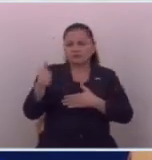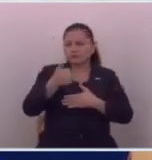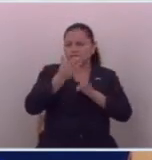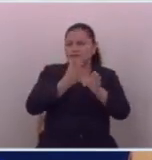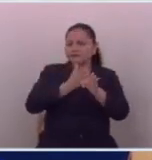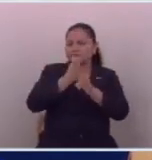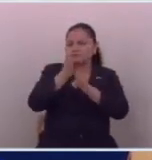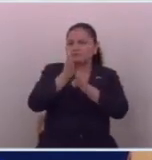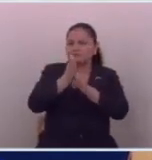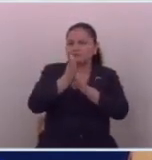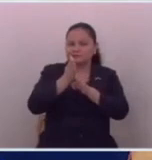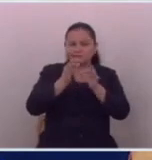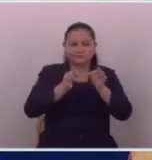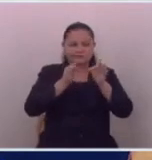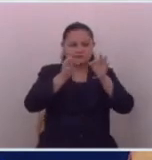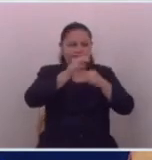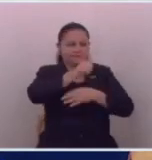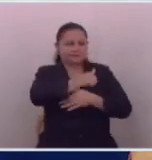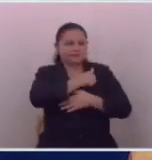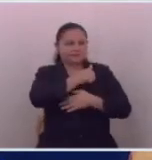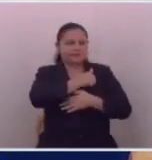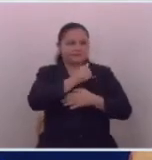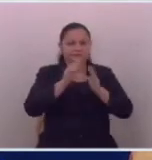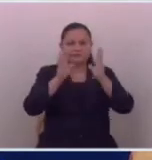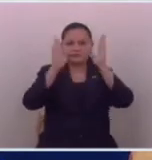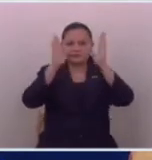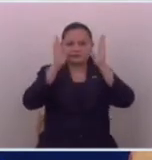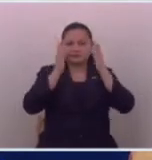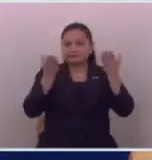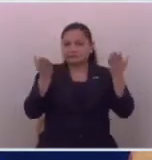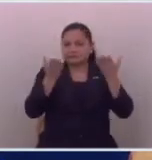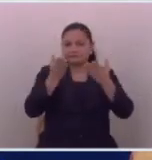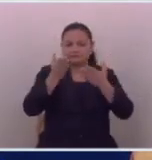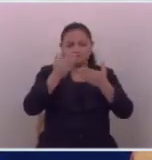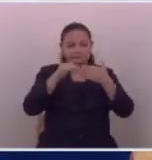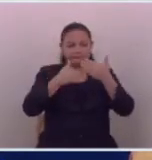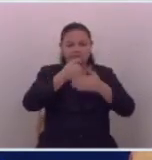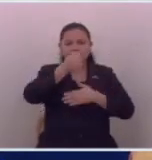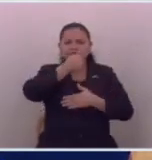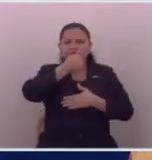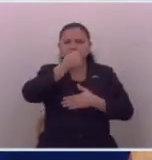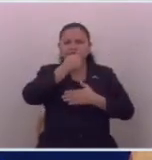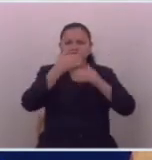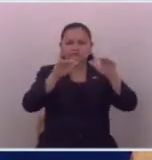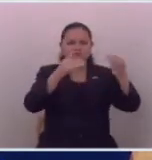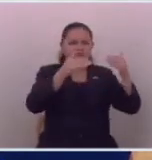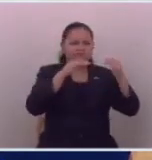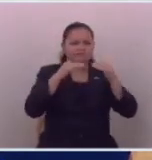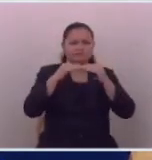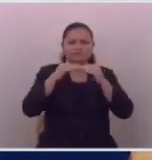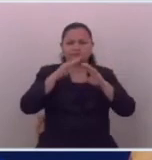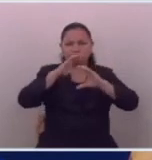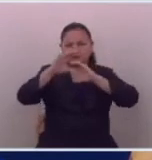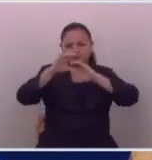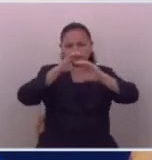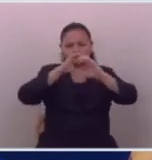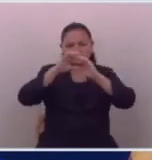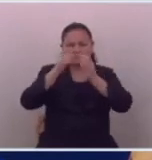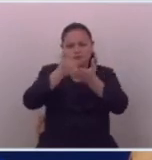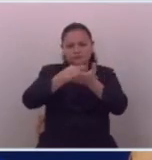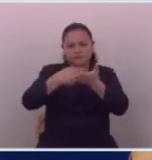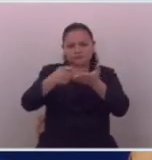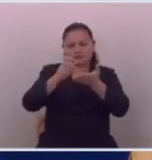profesionales que de manera responsable se dedican a generar contenido a través de los diferentes medios de comunicación,